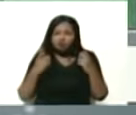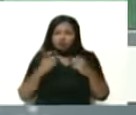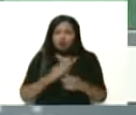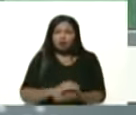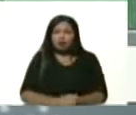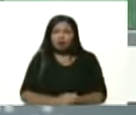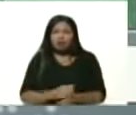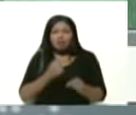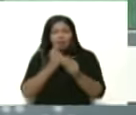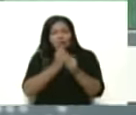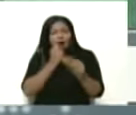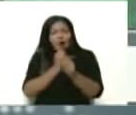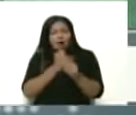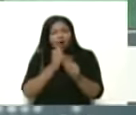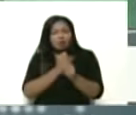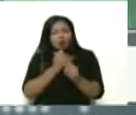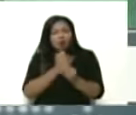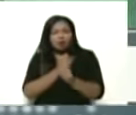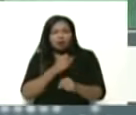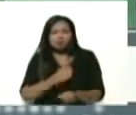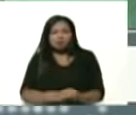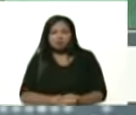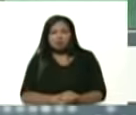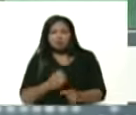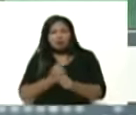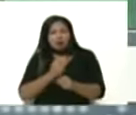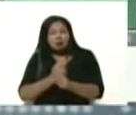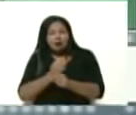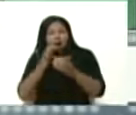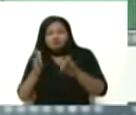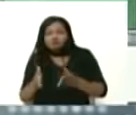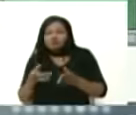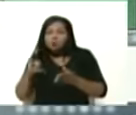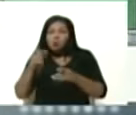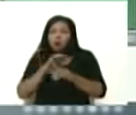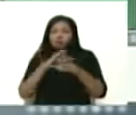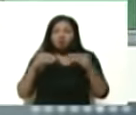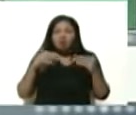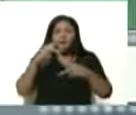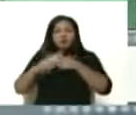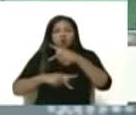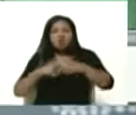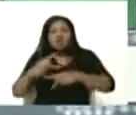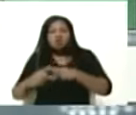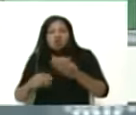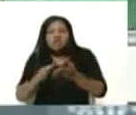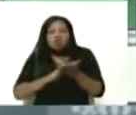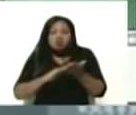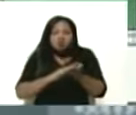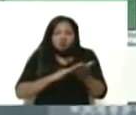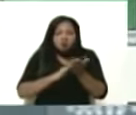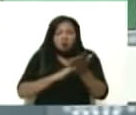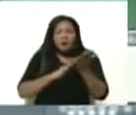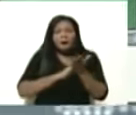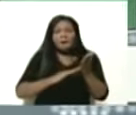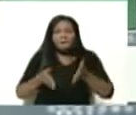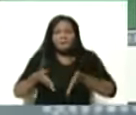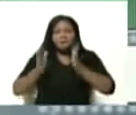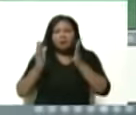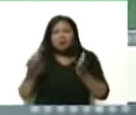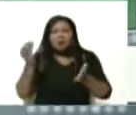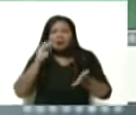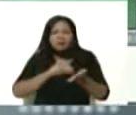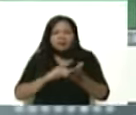trabajadoras y de la mano de ustedes está todo el proceso de recuperación reconstrucción y